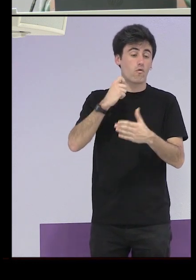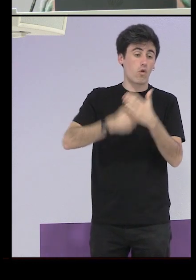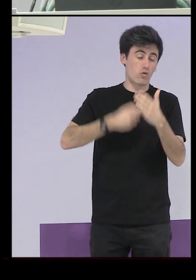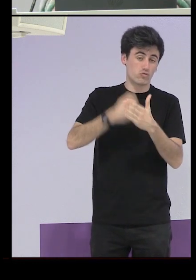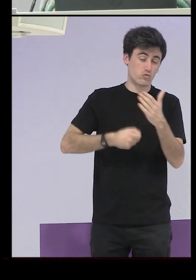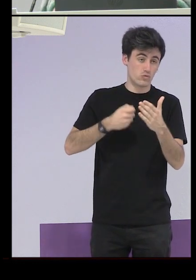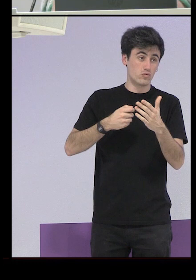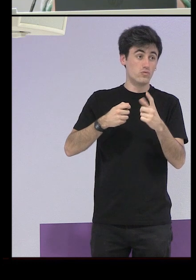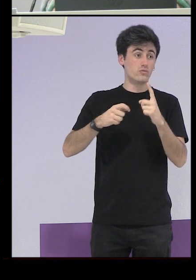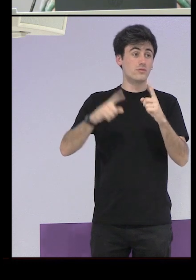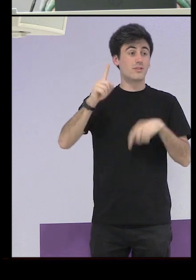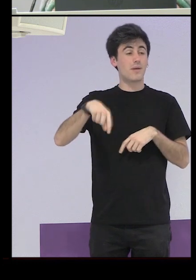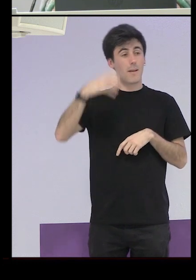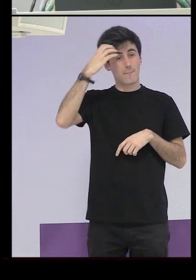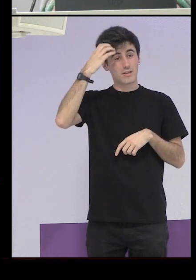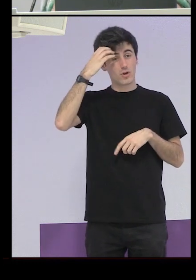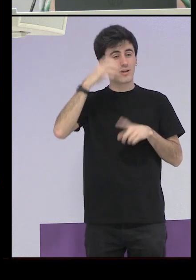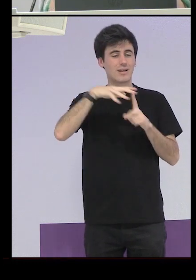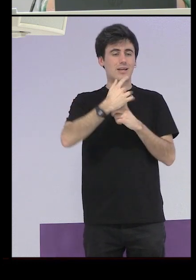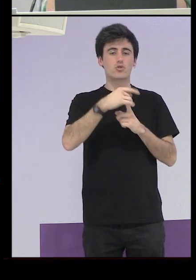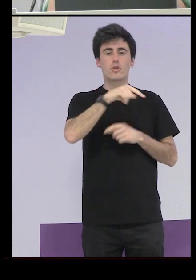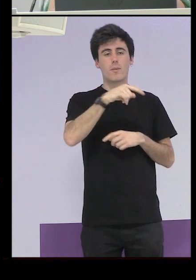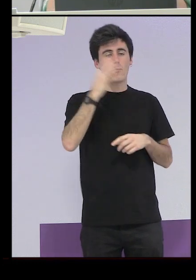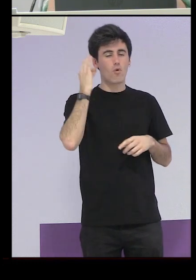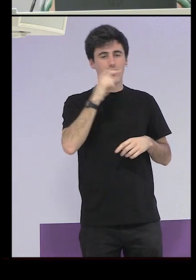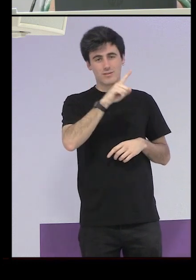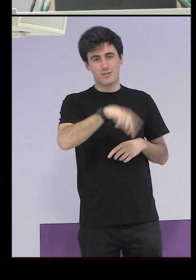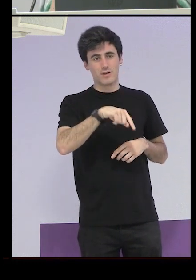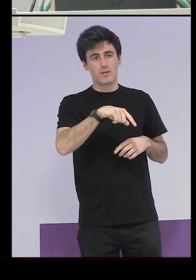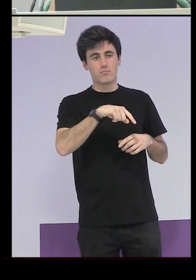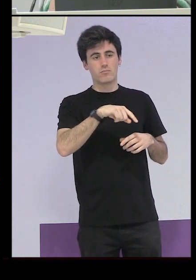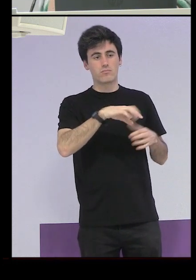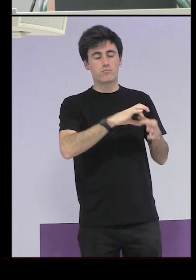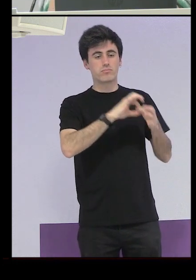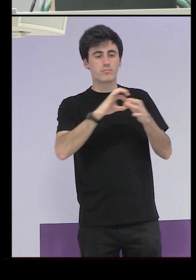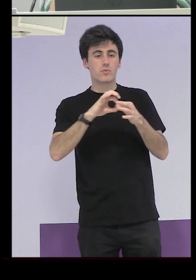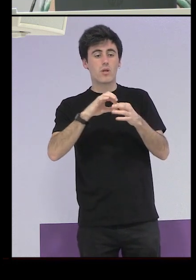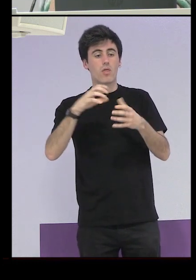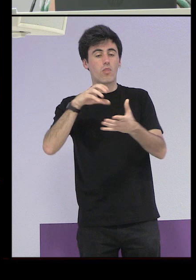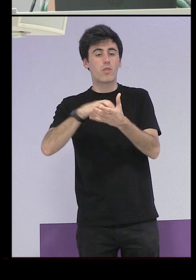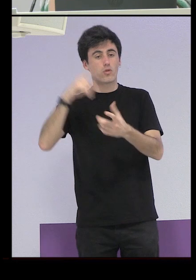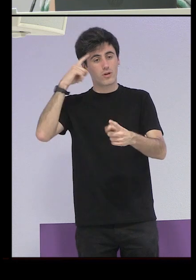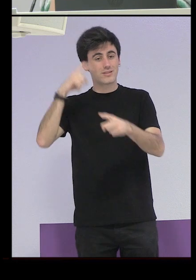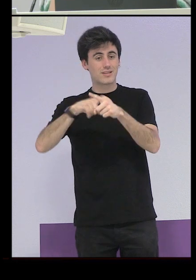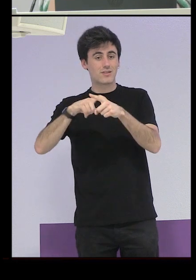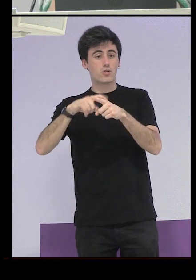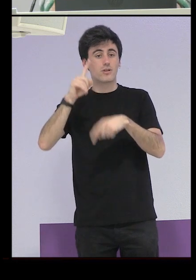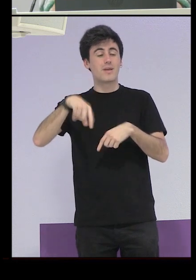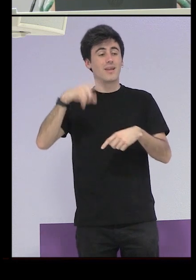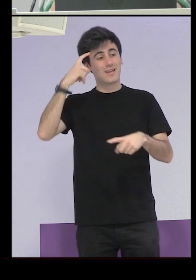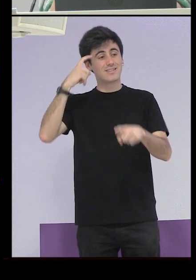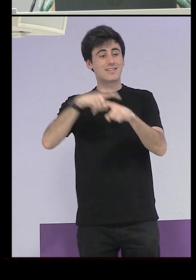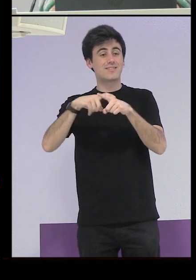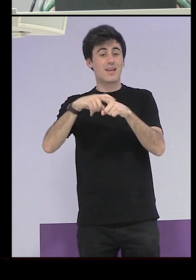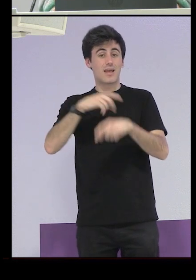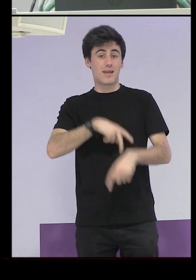Mariona porque el patronato también sobre todo en el caso de las mujeres estuvo de la mano con los centros psiquiátricos y con la psiquiatría del régimen hemos